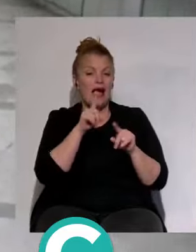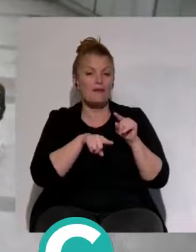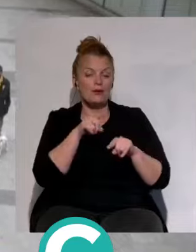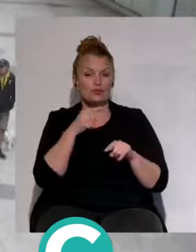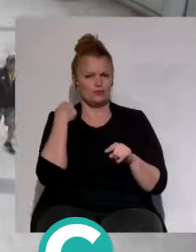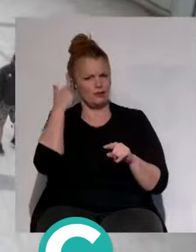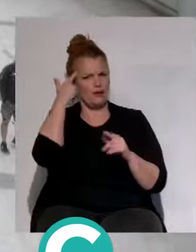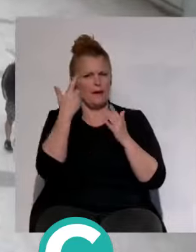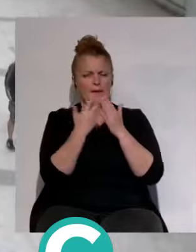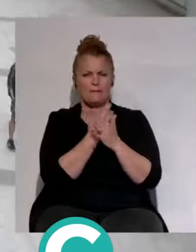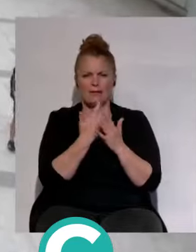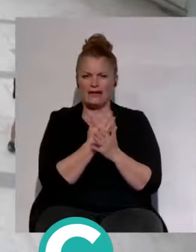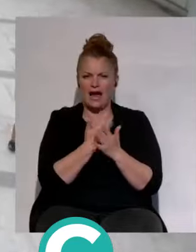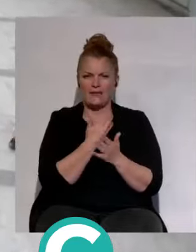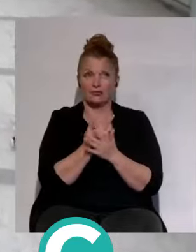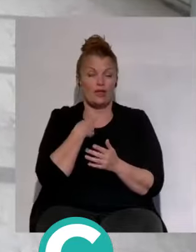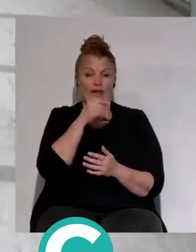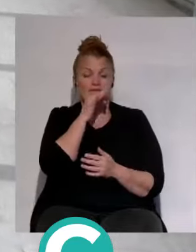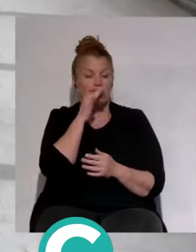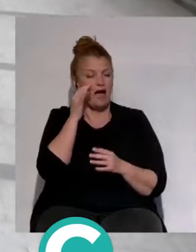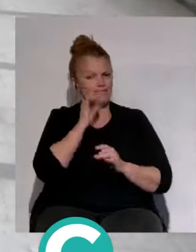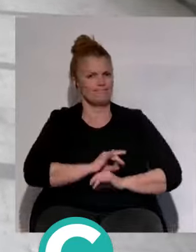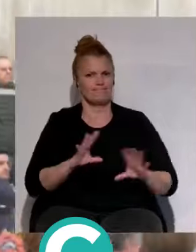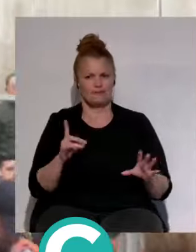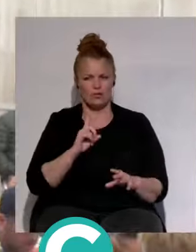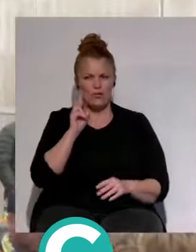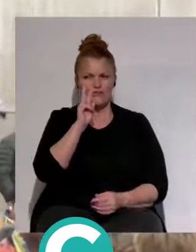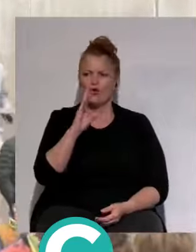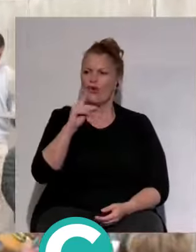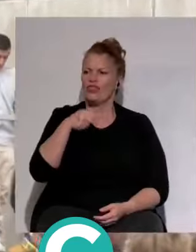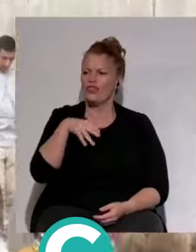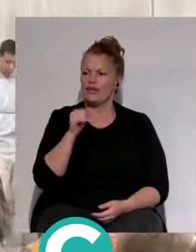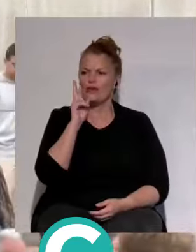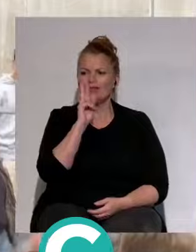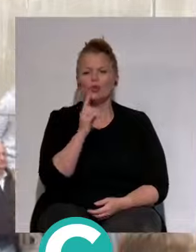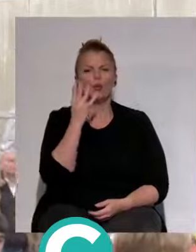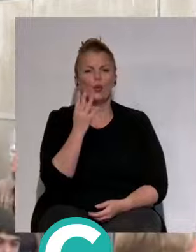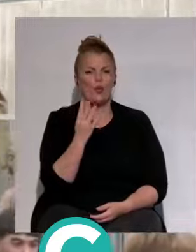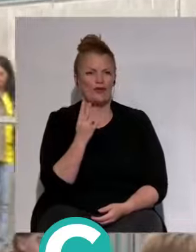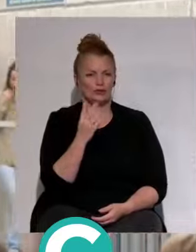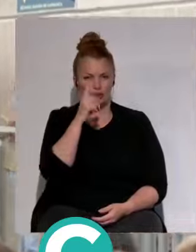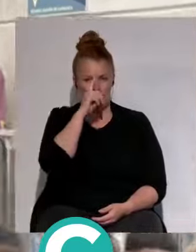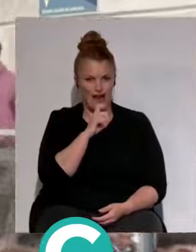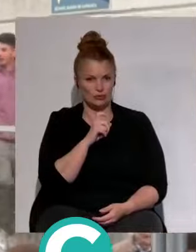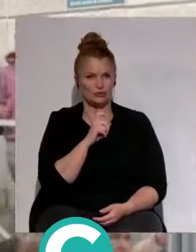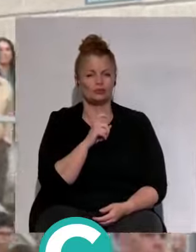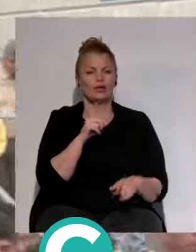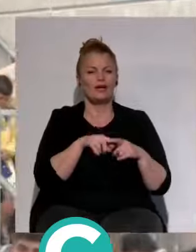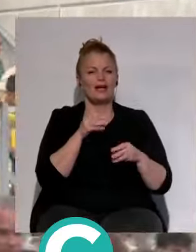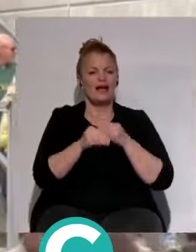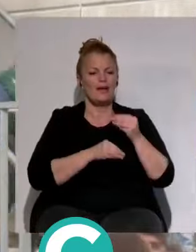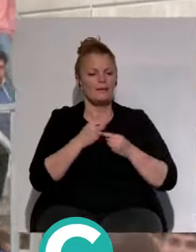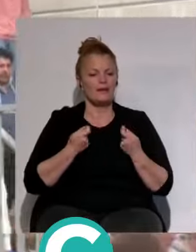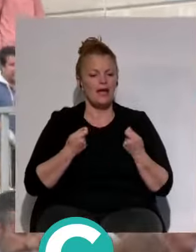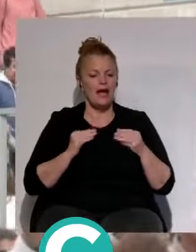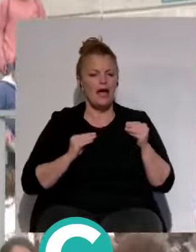alguna vez, porque yo ya no me he enterado. Pero, por ejemplo, Dani, tú has visto en estos cuatro años lo que se ha invertido en la plantilla, ¿no?